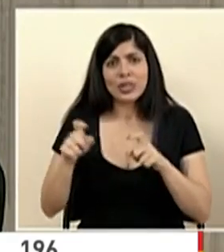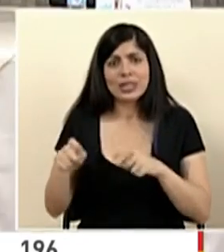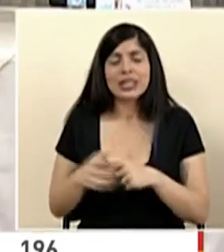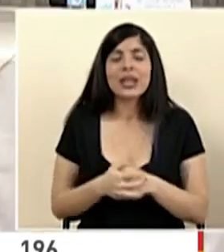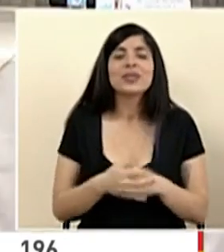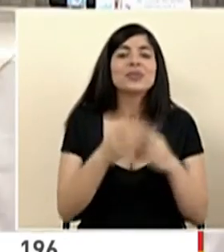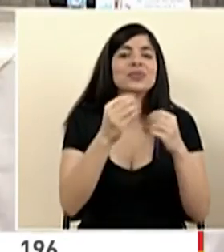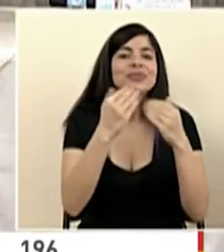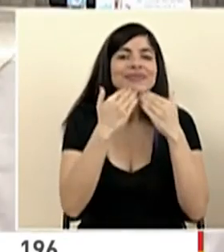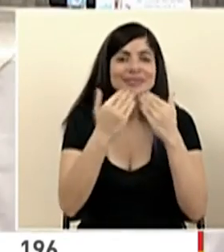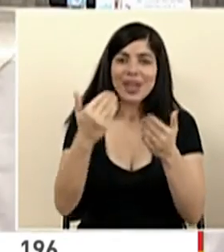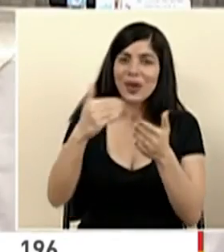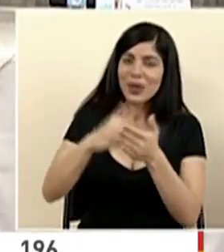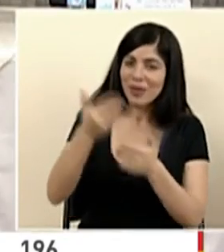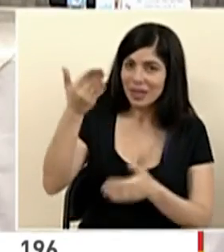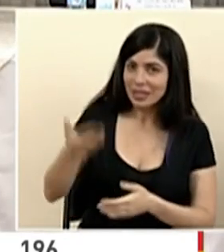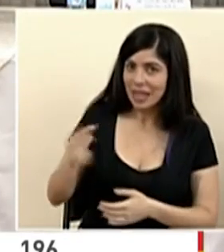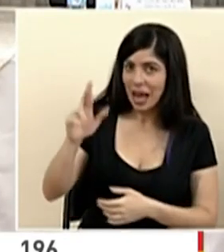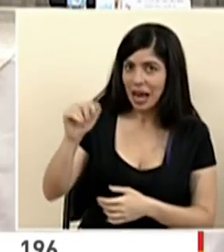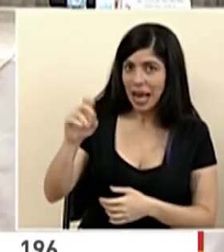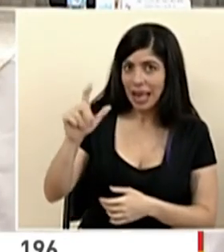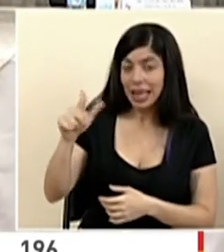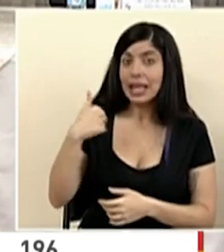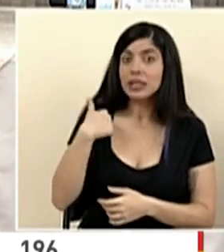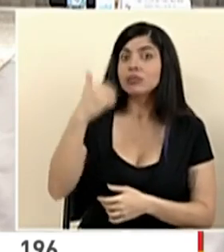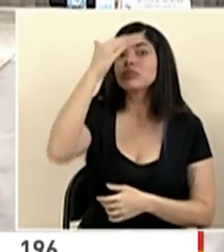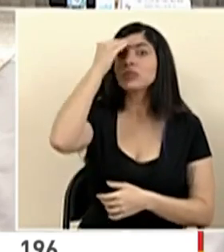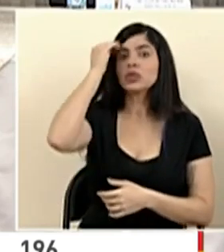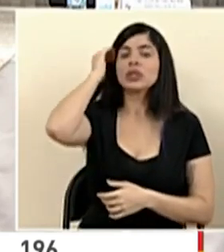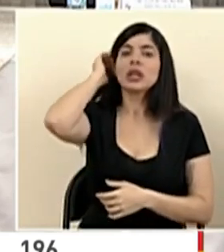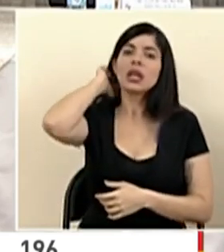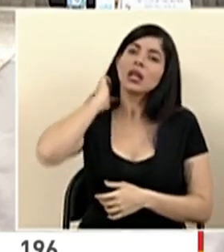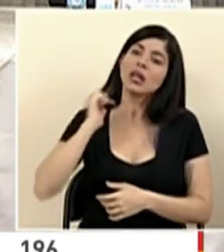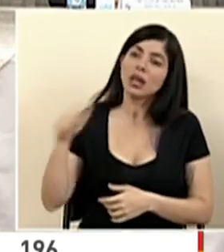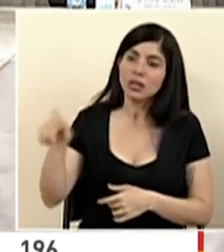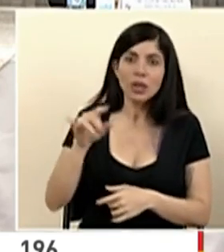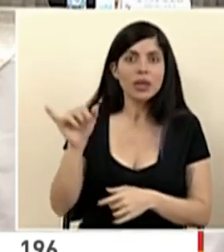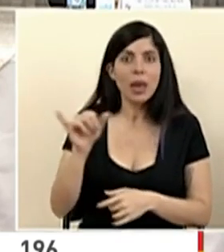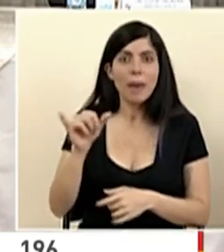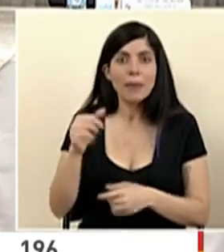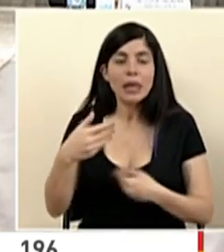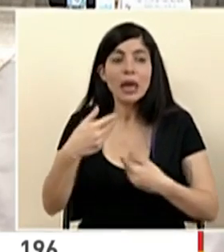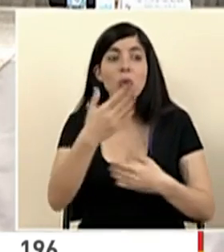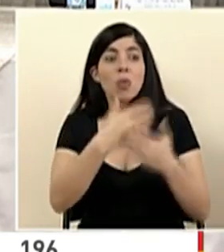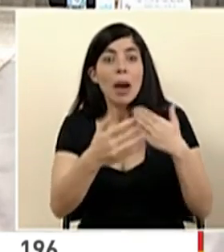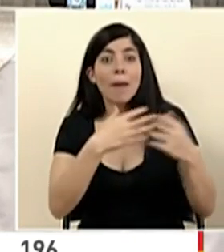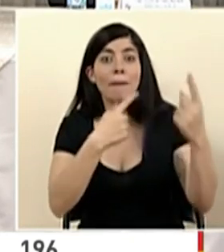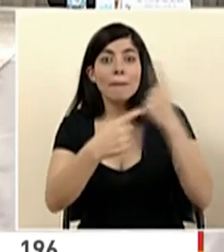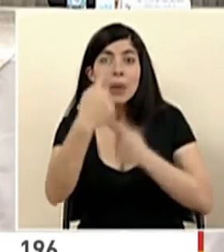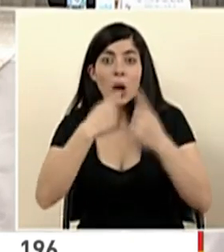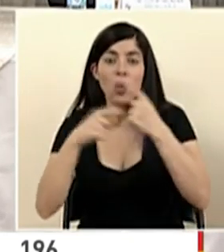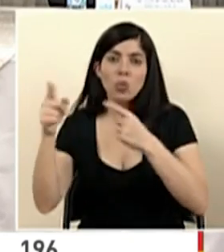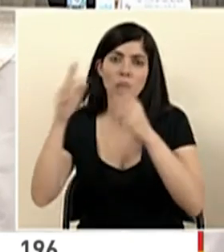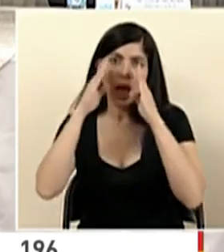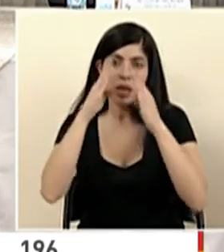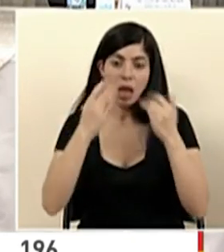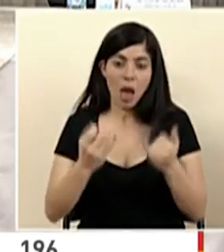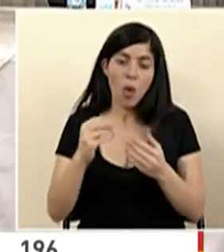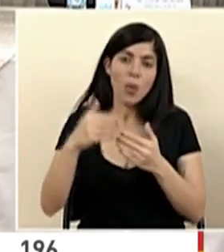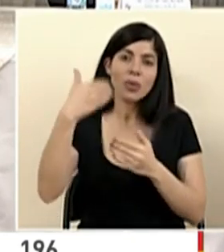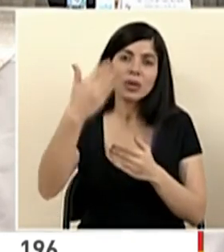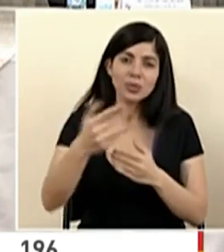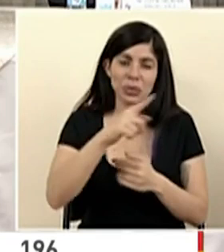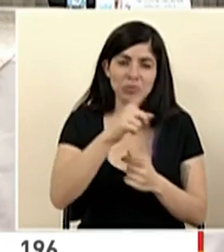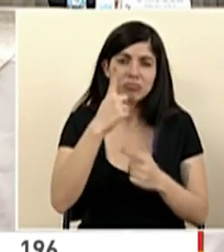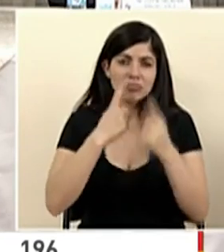Muchísimas gracias nuevamente a don Randall y que sé que también está a disposición de las distintas consultas ahora o luego de este